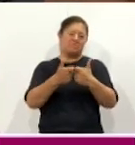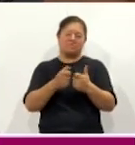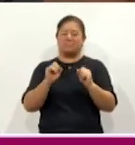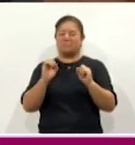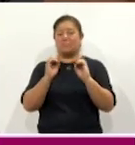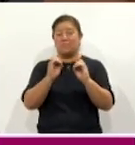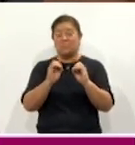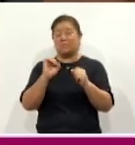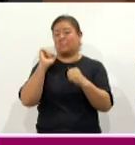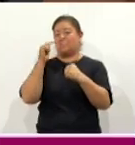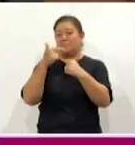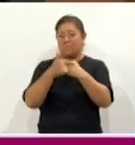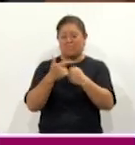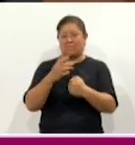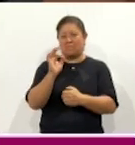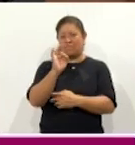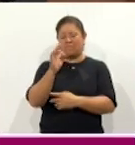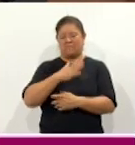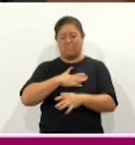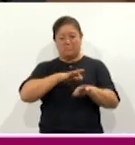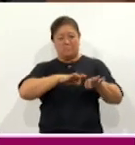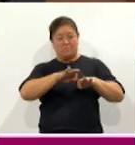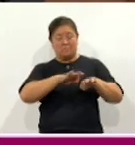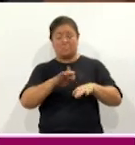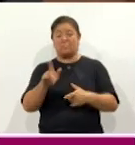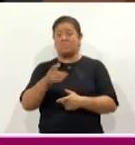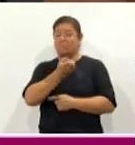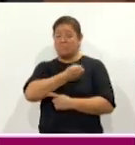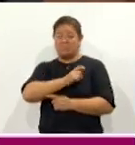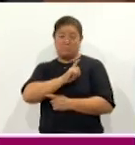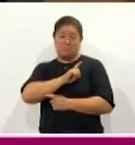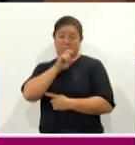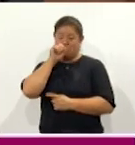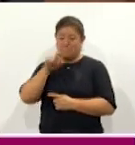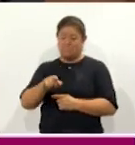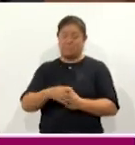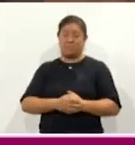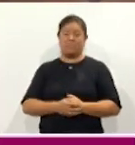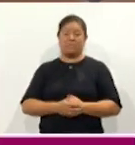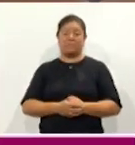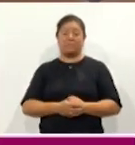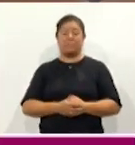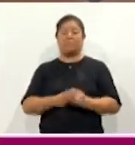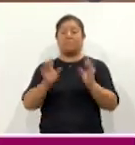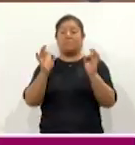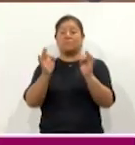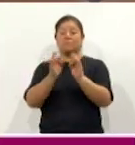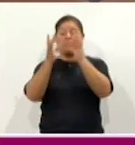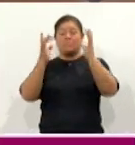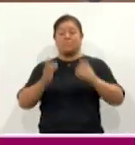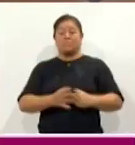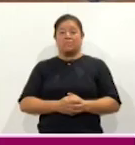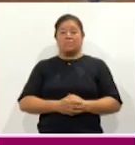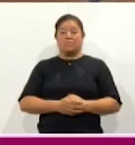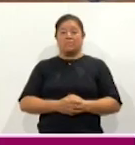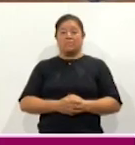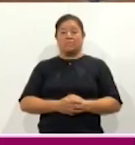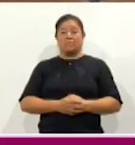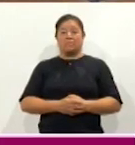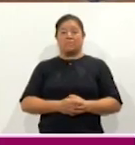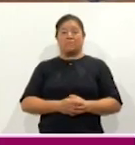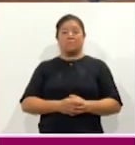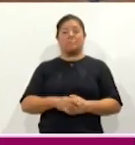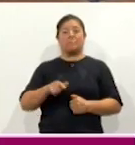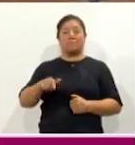o tuve que ponerme a trabajar, ya no pude. salud? De salud también. Entonces, de repente, pues no se animan nuestros